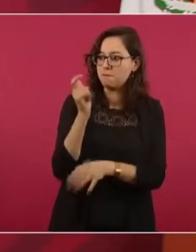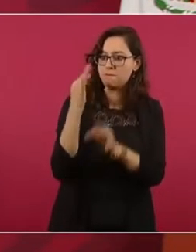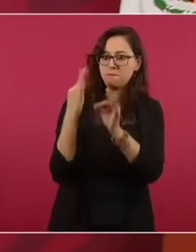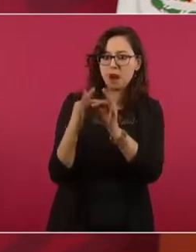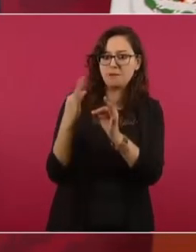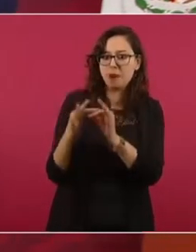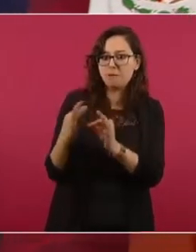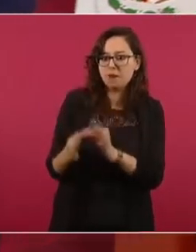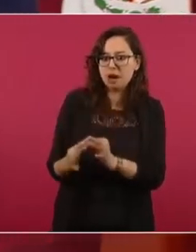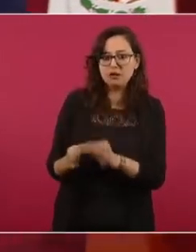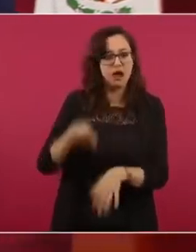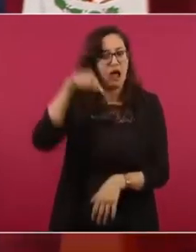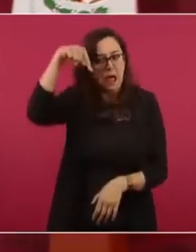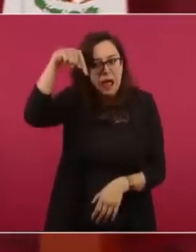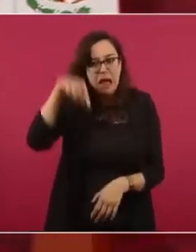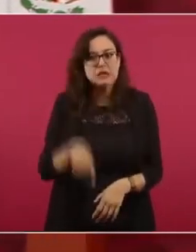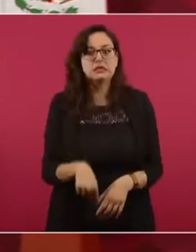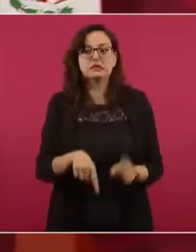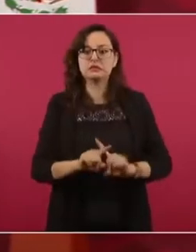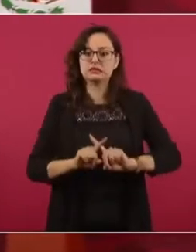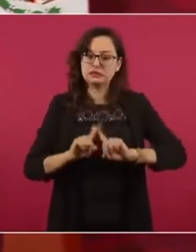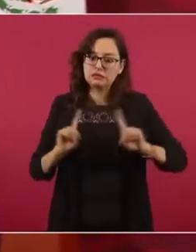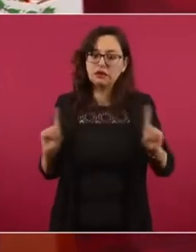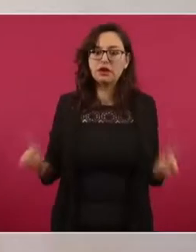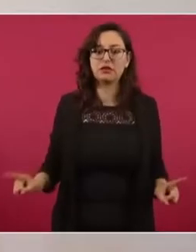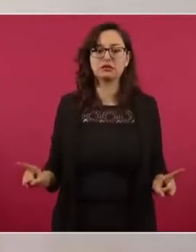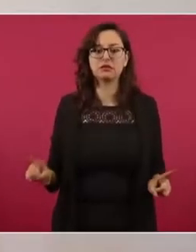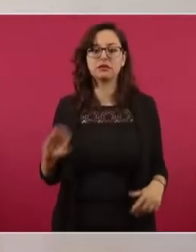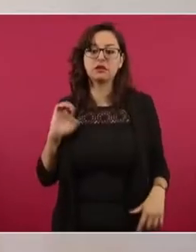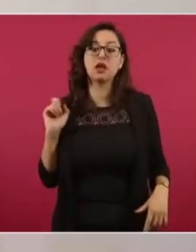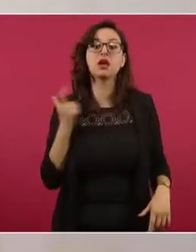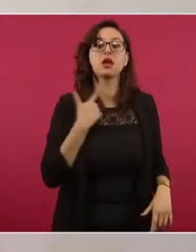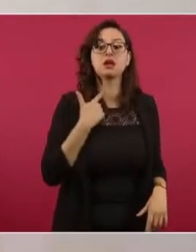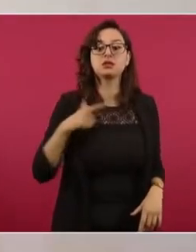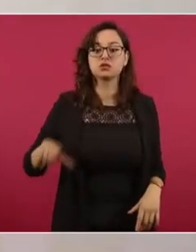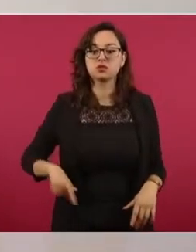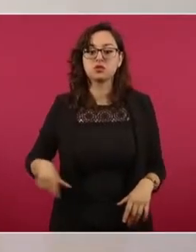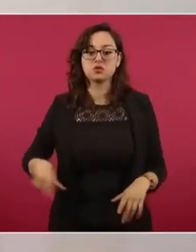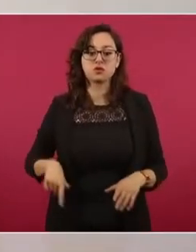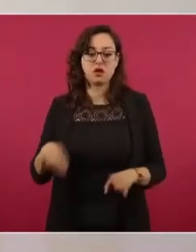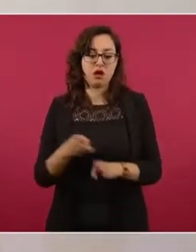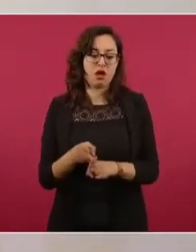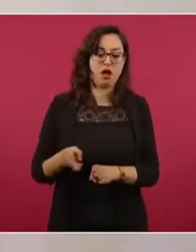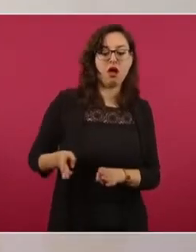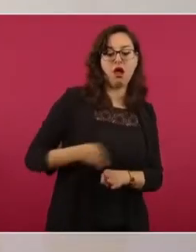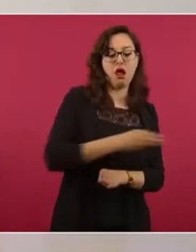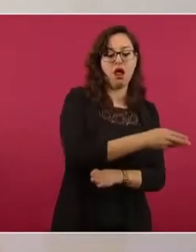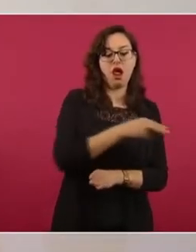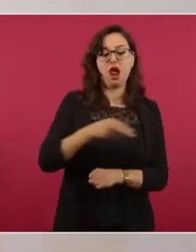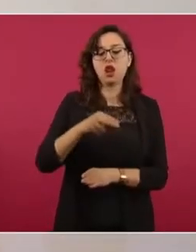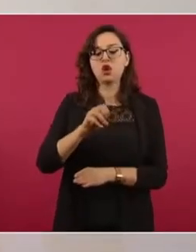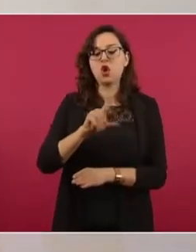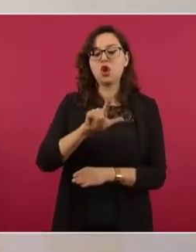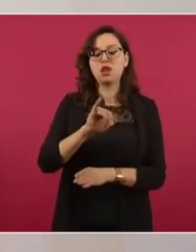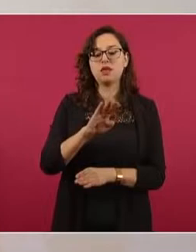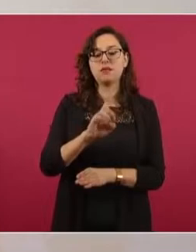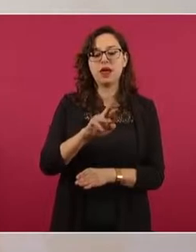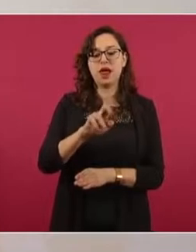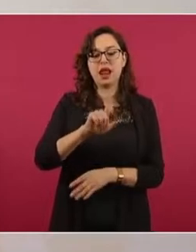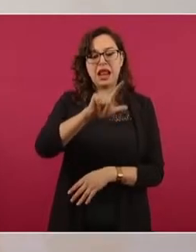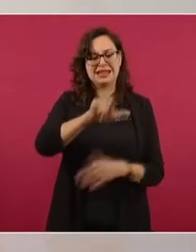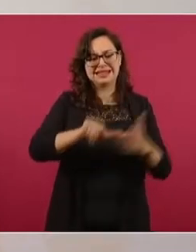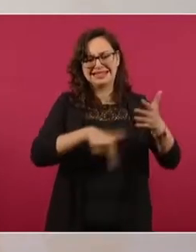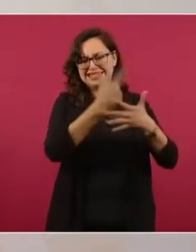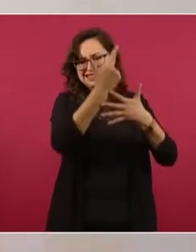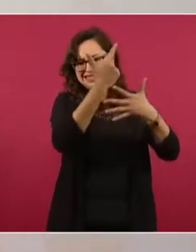pues esto sucedía en el periodo neoliberal y aquí hemos dado a conocer la lista